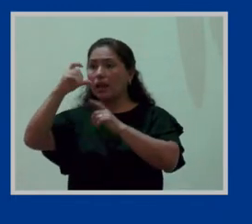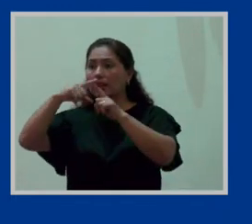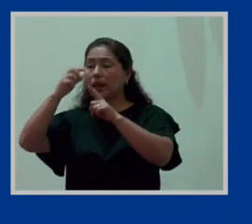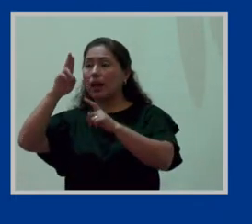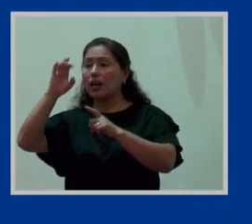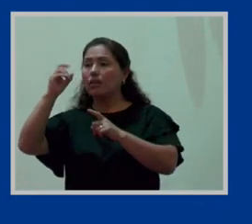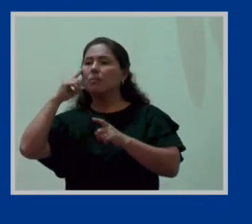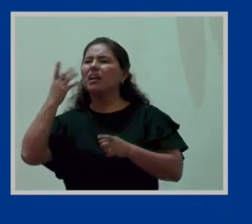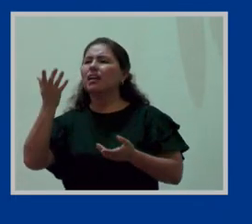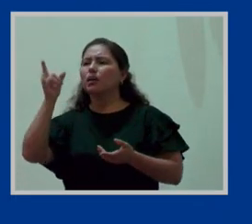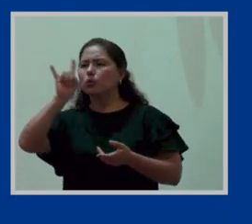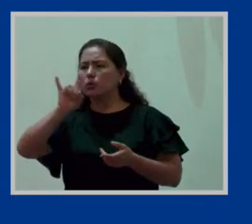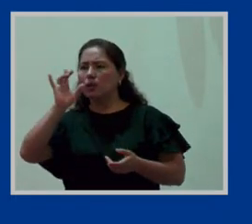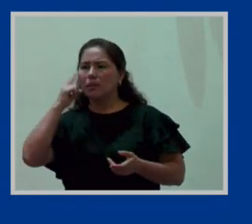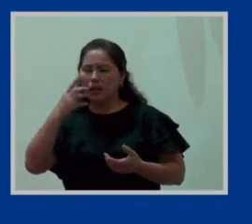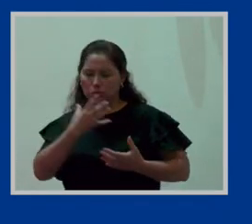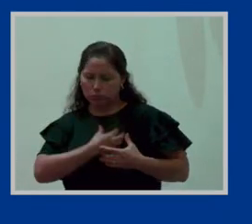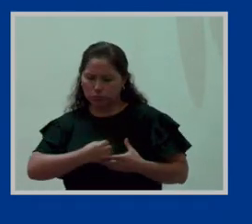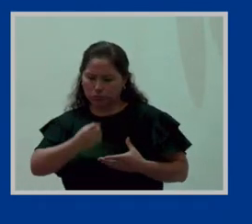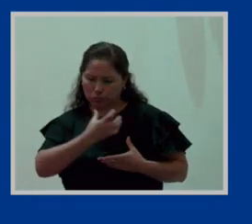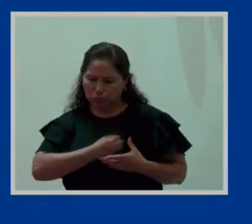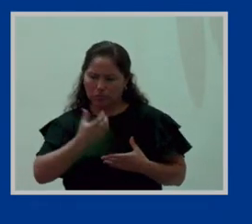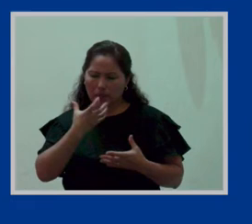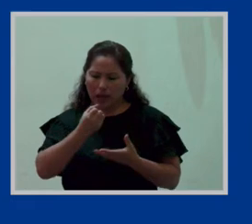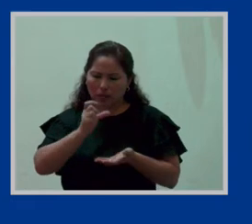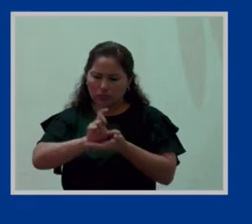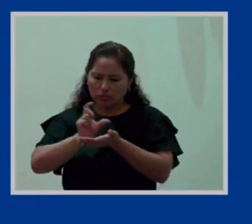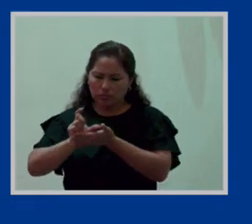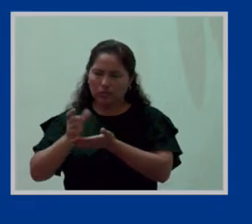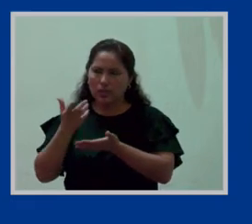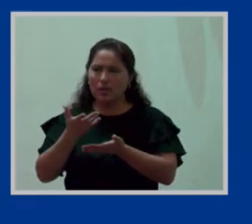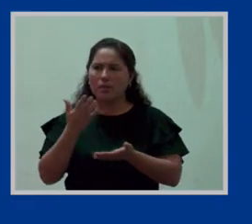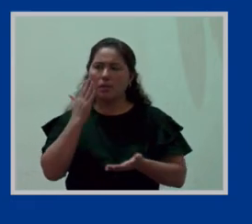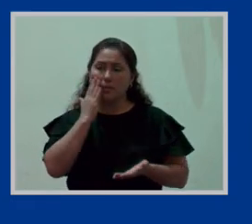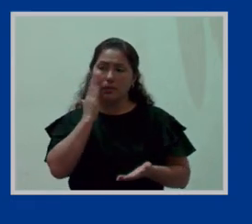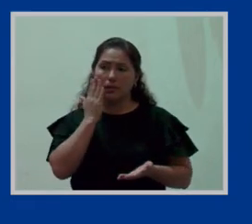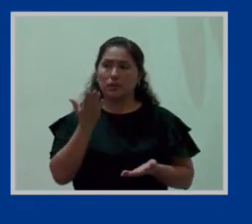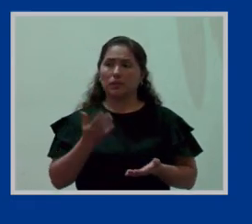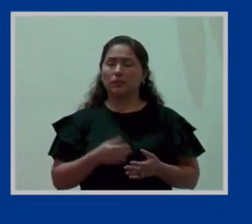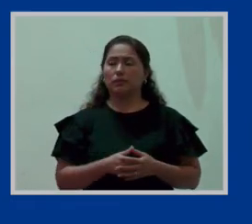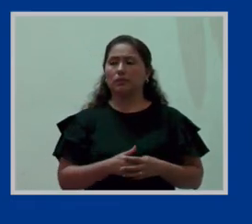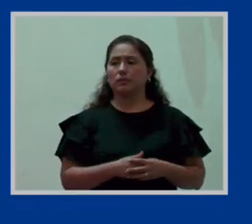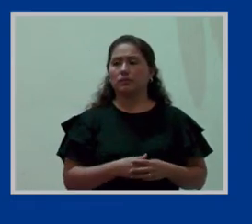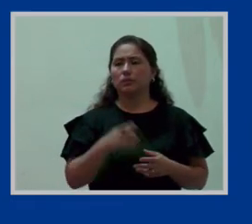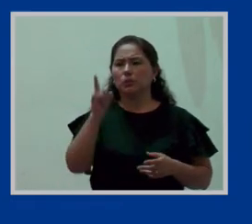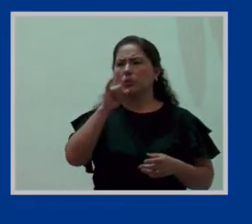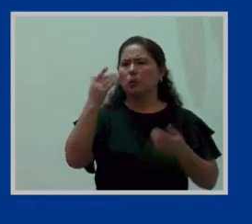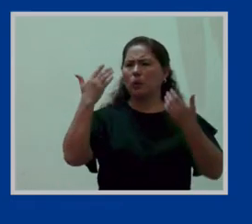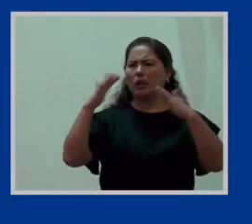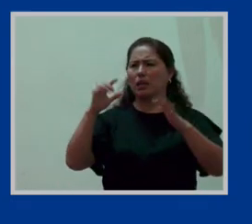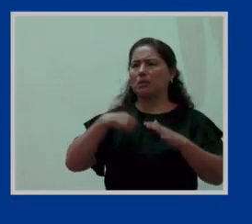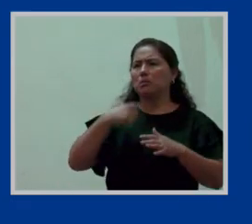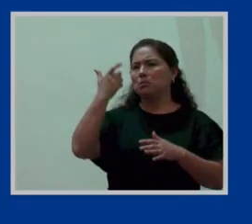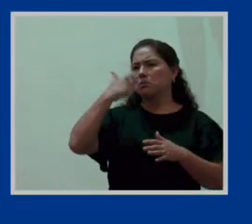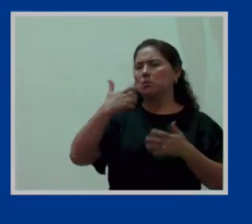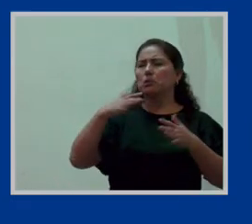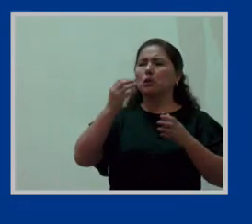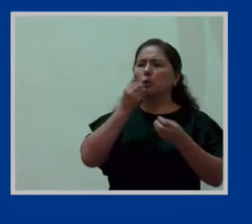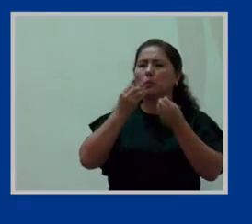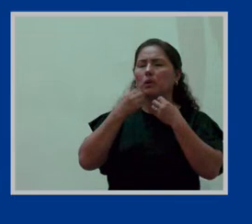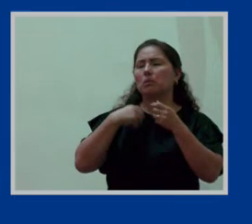utilizarlo para la extracción y conservación de la leche materna no en función a lo que usted quiera sino en función a su organismo